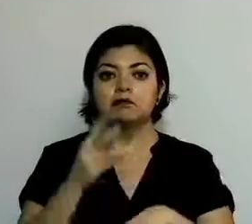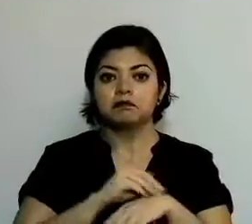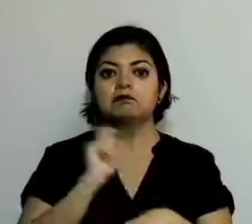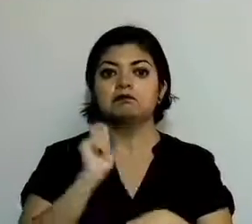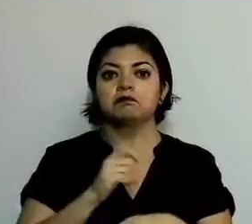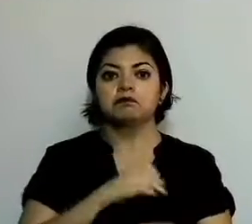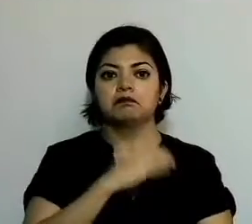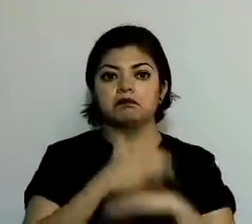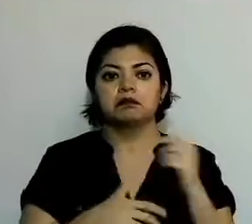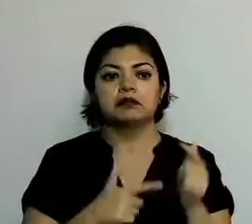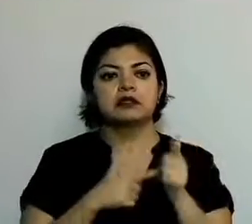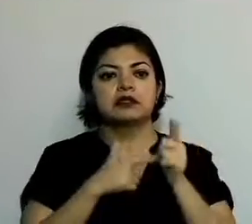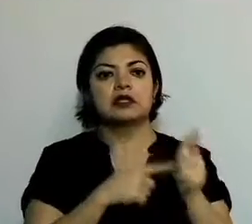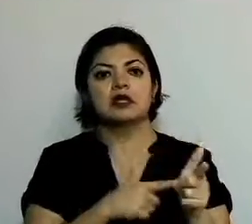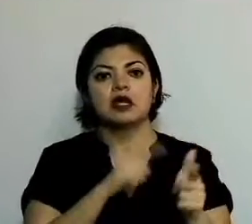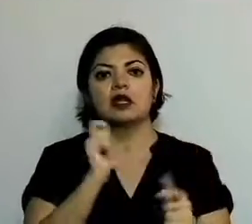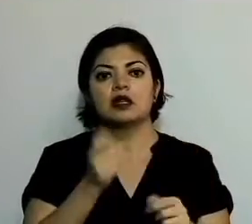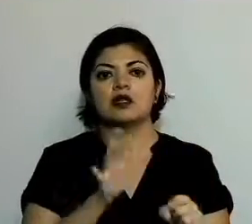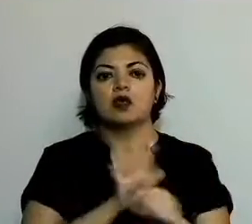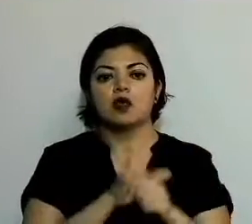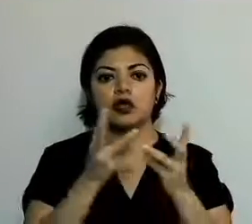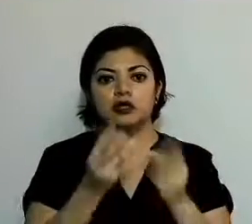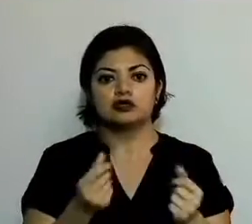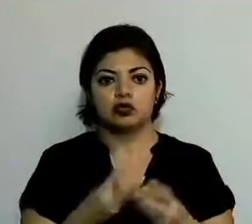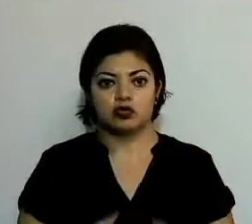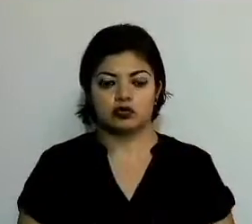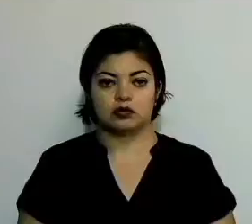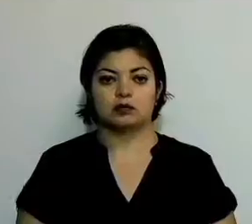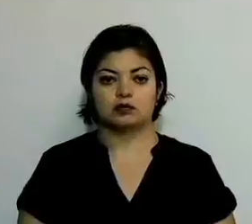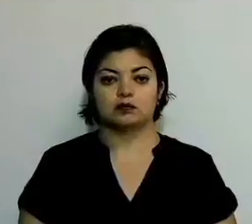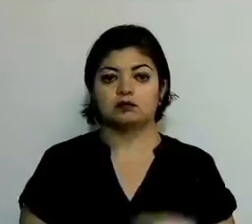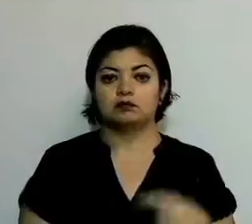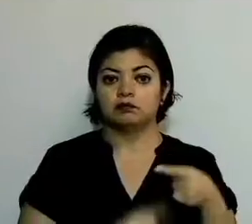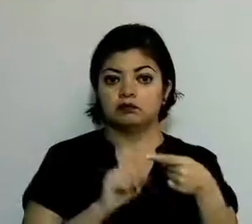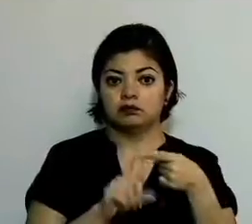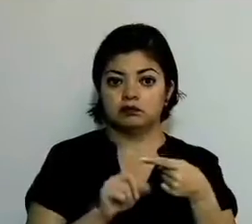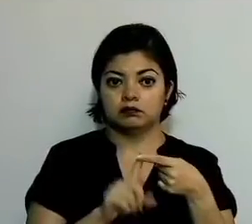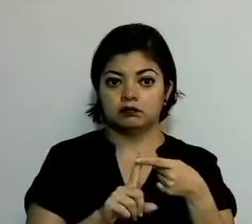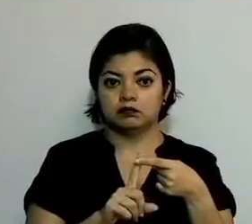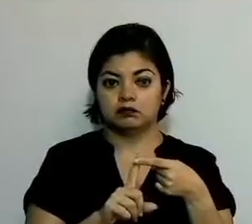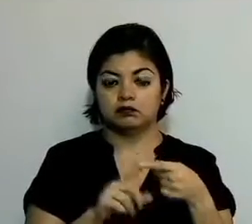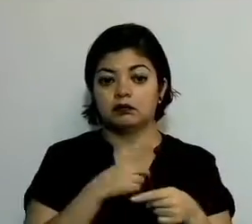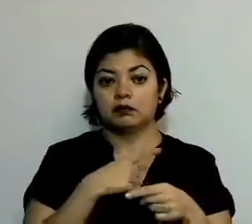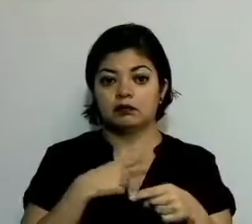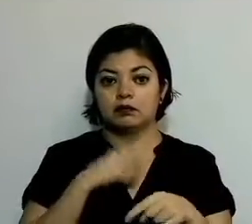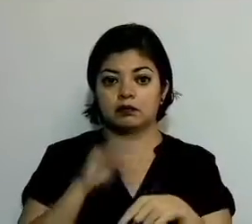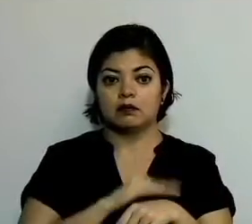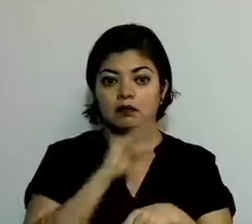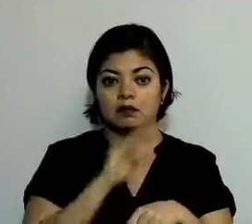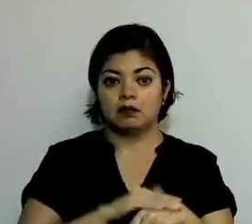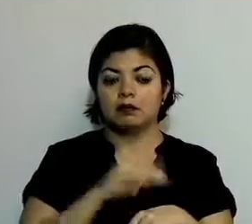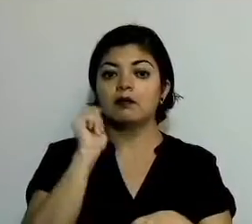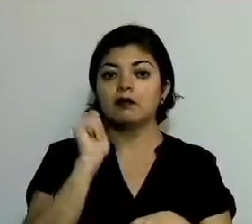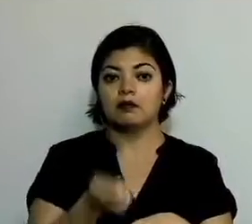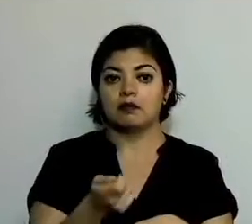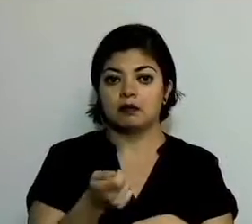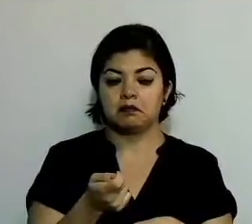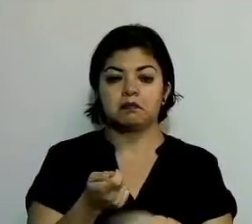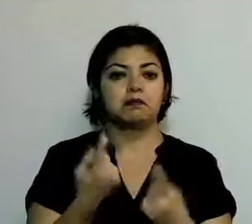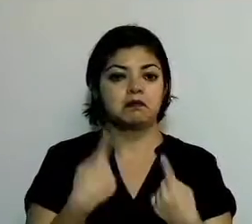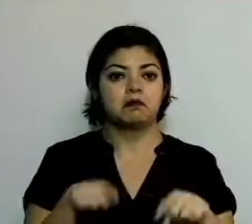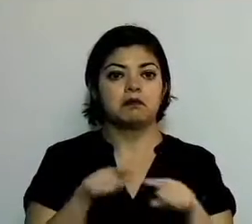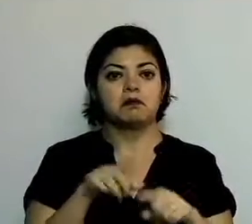con los siguientes resolutivos. Primero, es de aprobarse la iniciativa de decreto por el que se